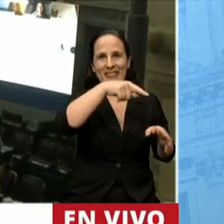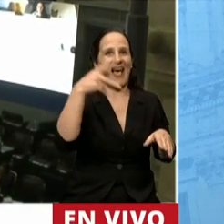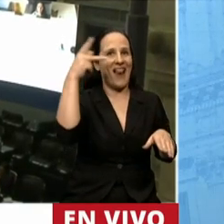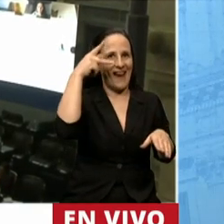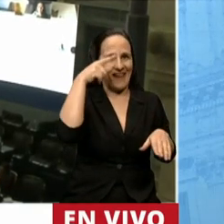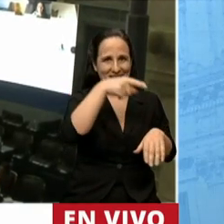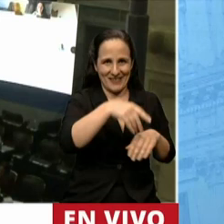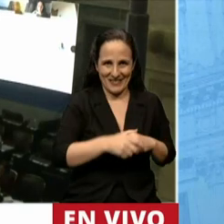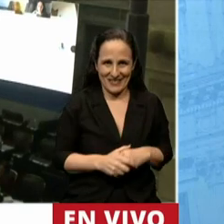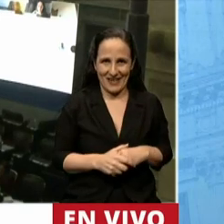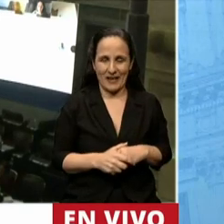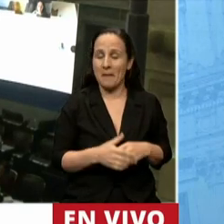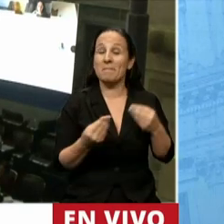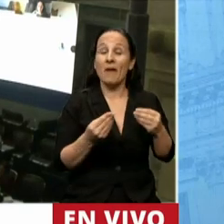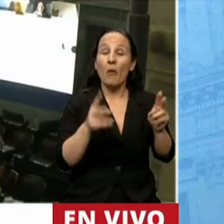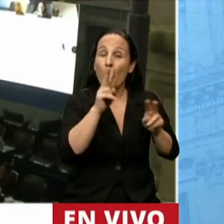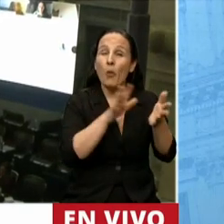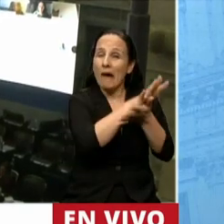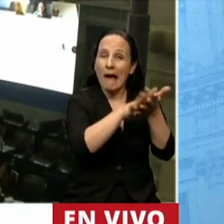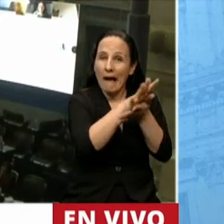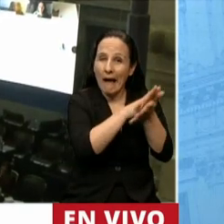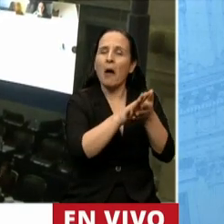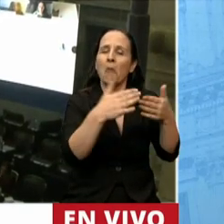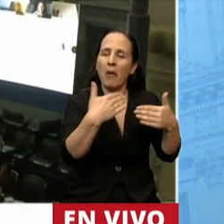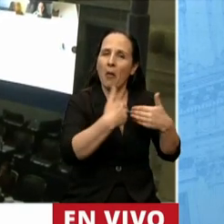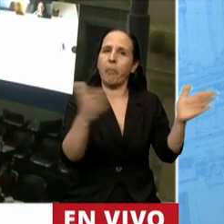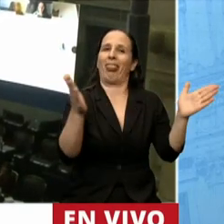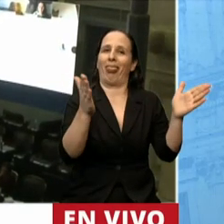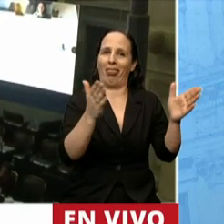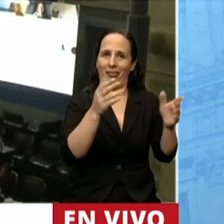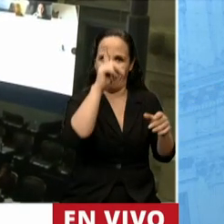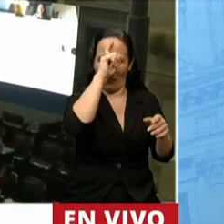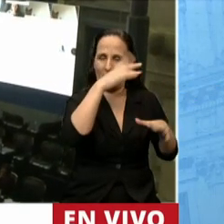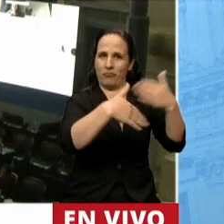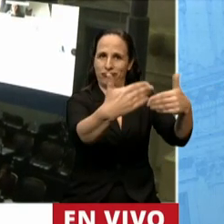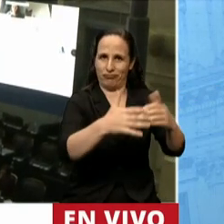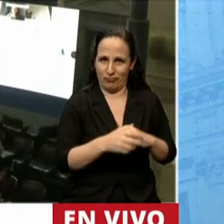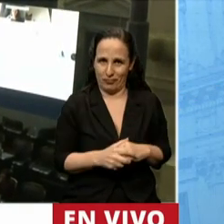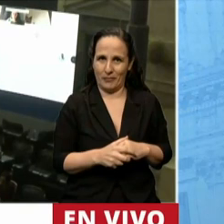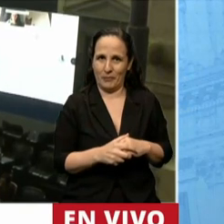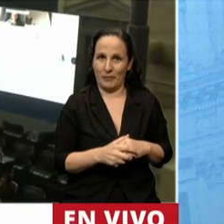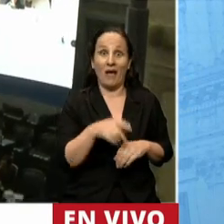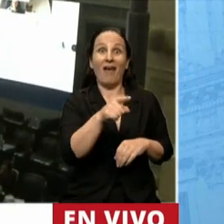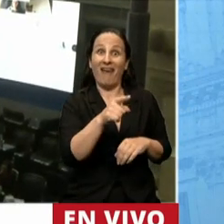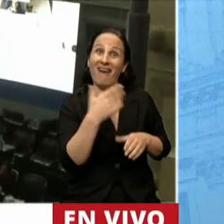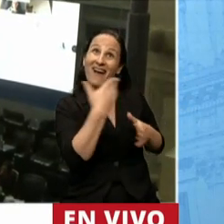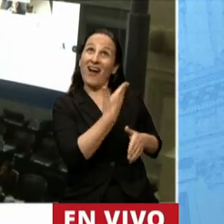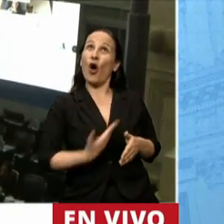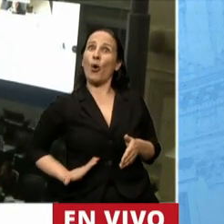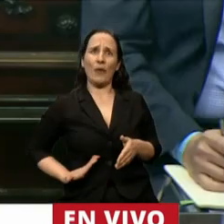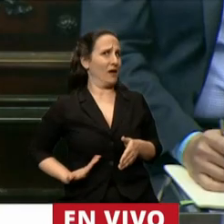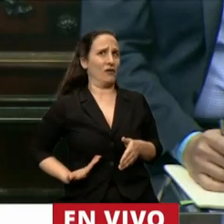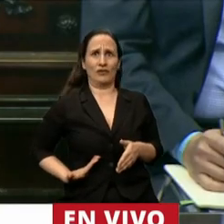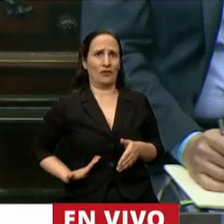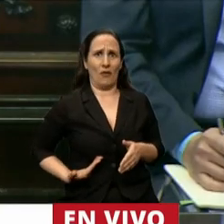para poder resolverlo y ponerlo en funcionamiento. No por un logro del gobierno sino porque se lo debemos a